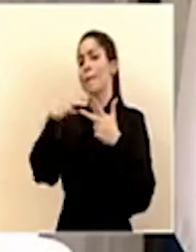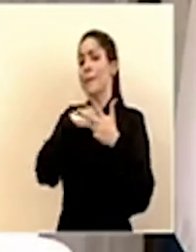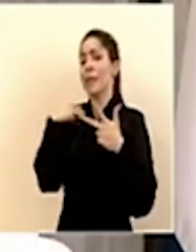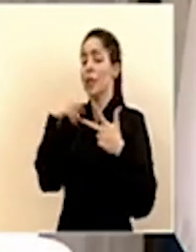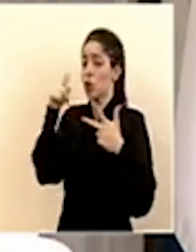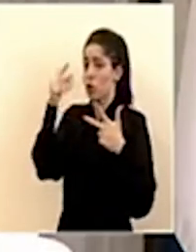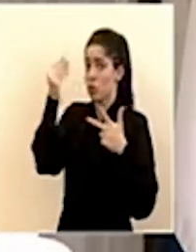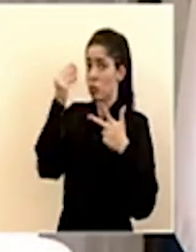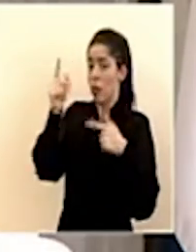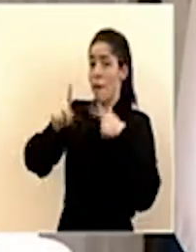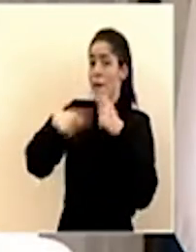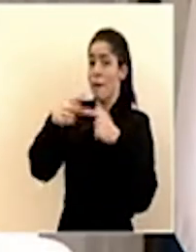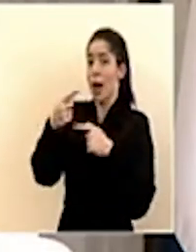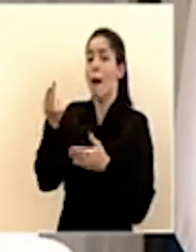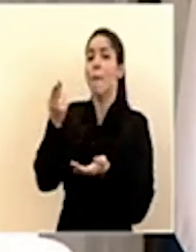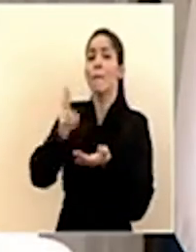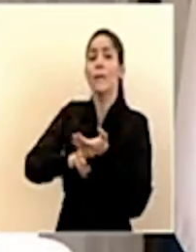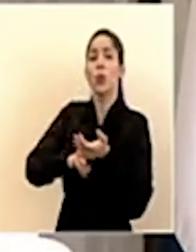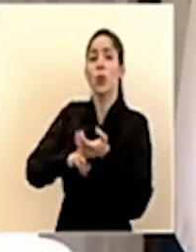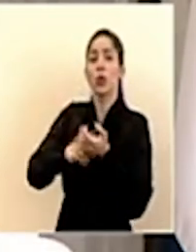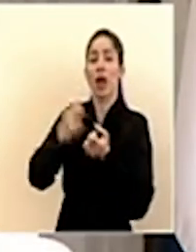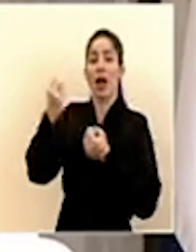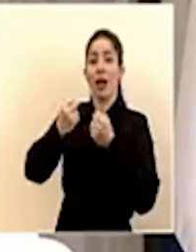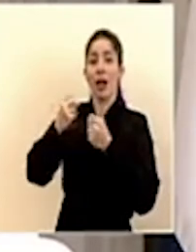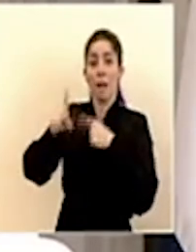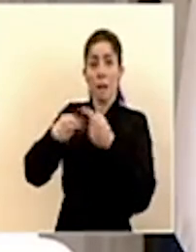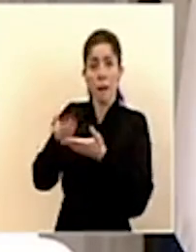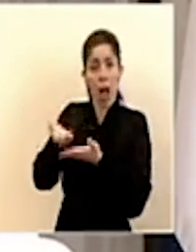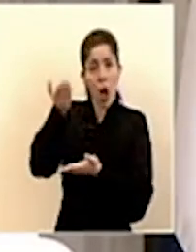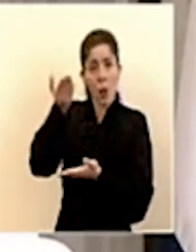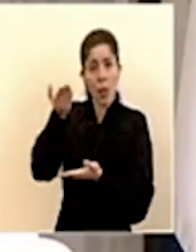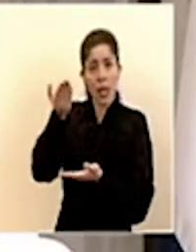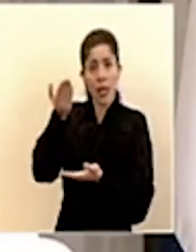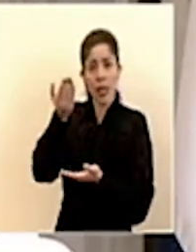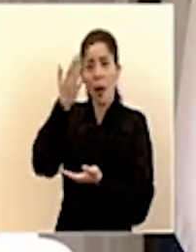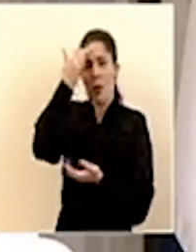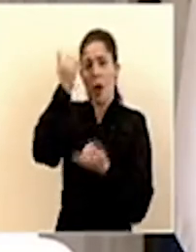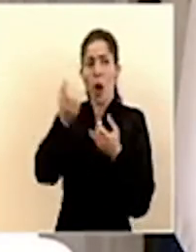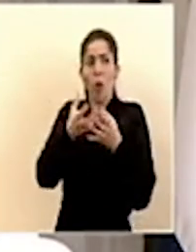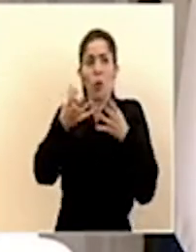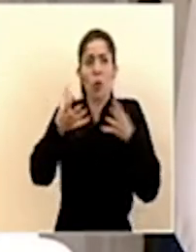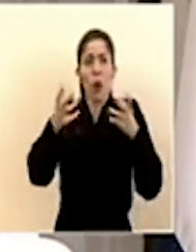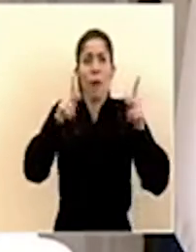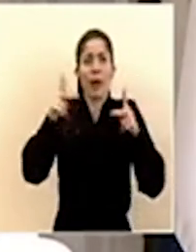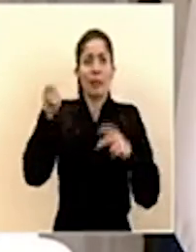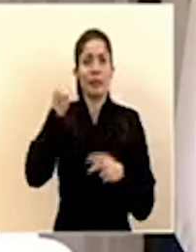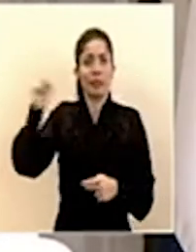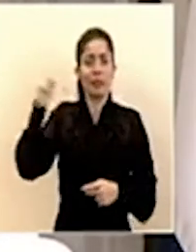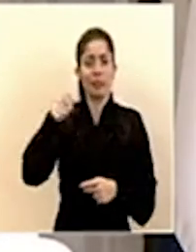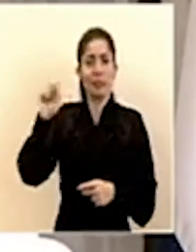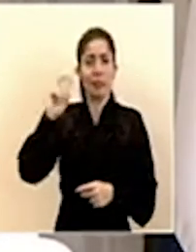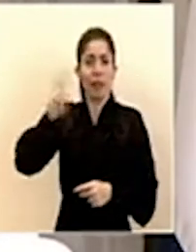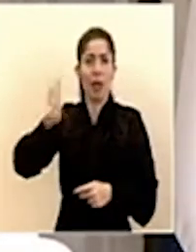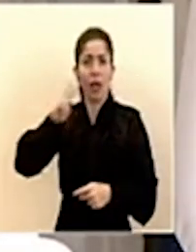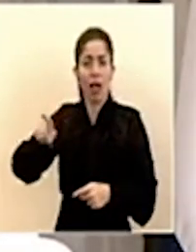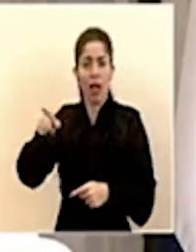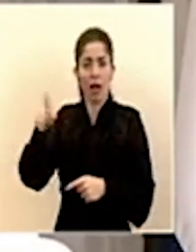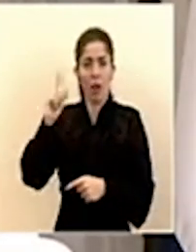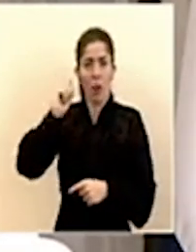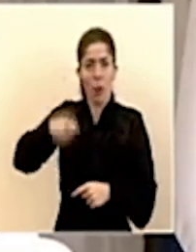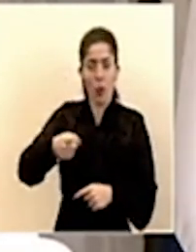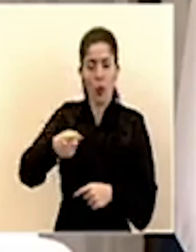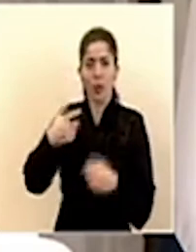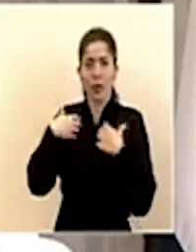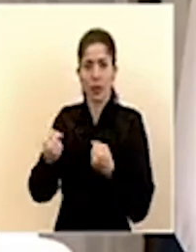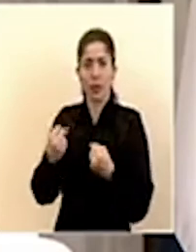valora subir los montos de las multas en la restricción vehicular debido al aumento de casos de las personas que están incumpliendo esta restricción vehicular